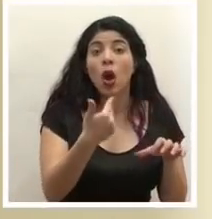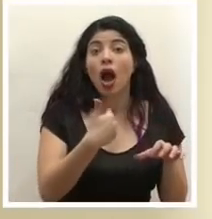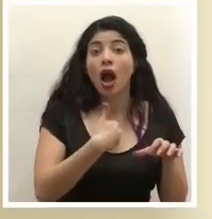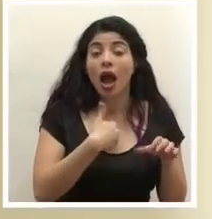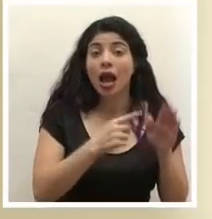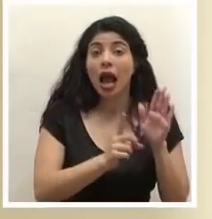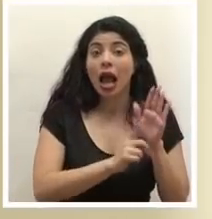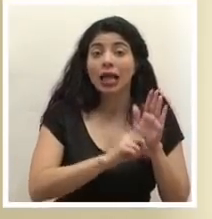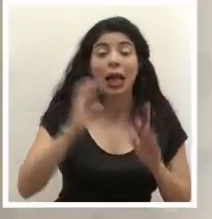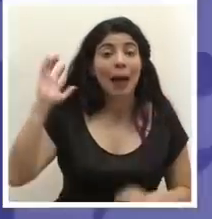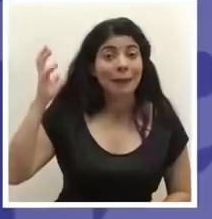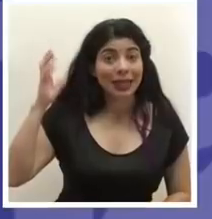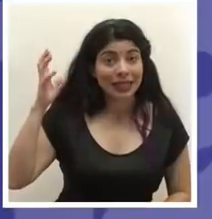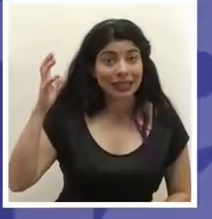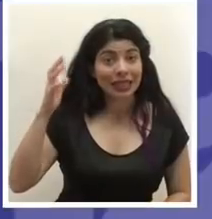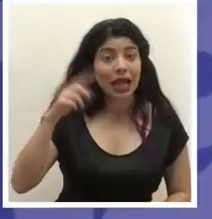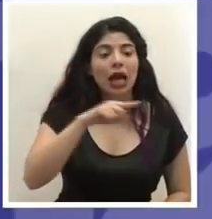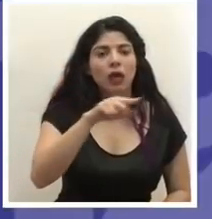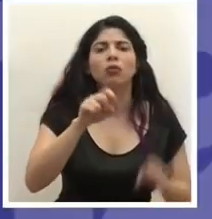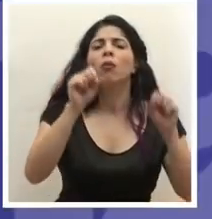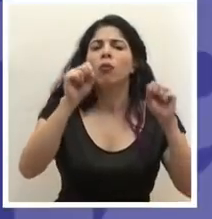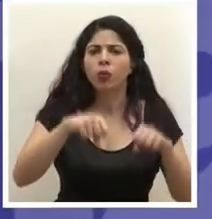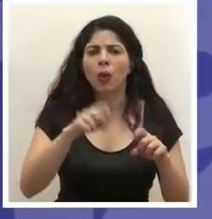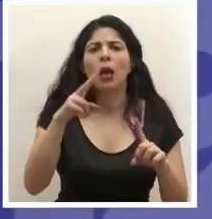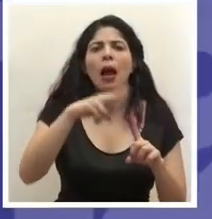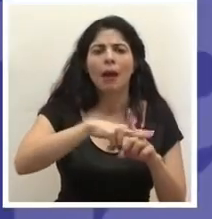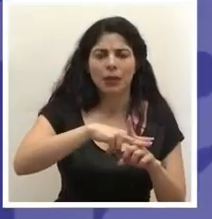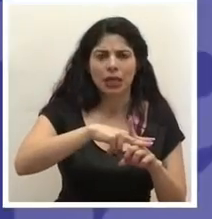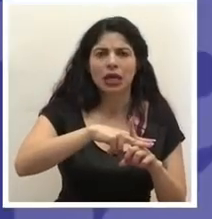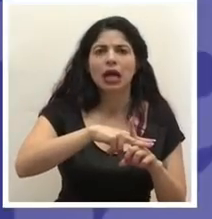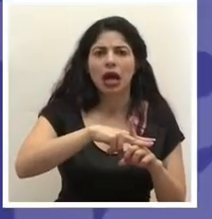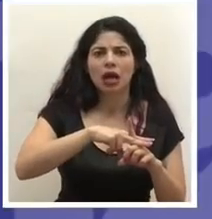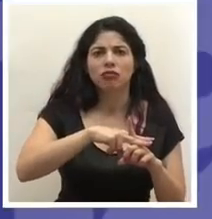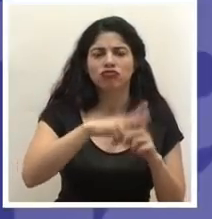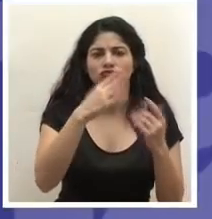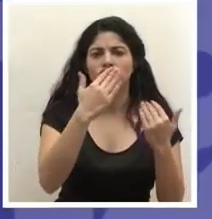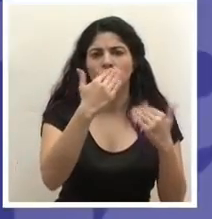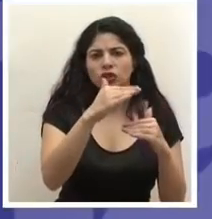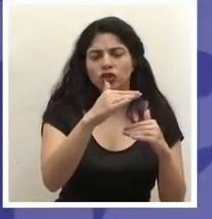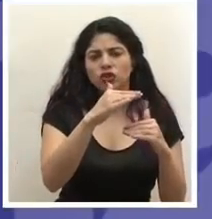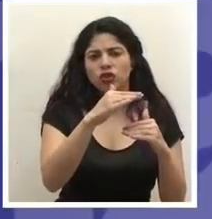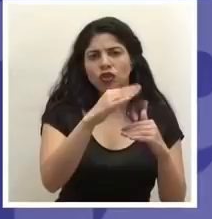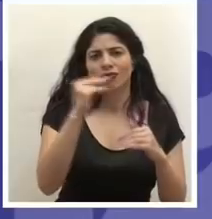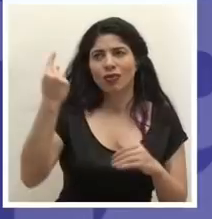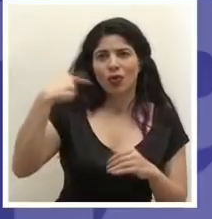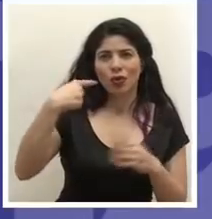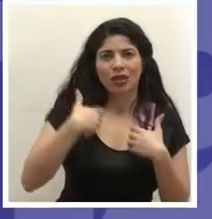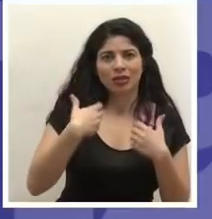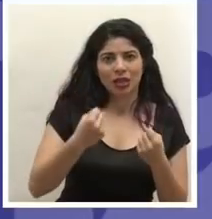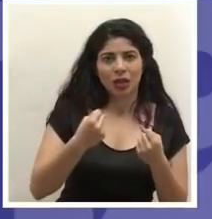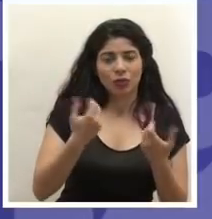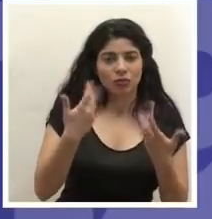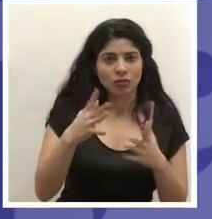alerta amarilla podrán aplicar las restricciones y disposiciones sanitarias